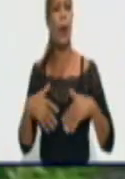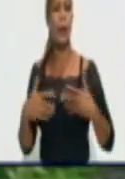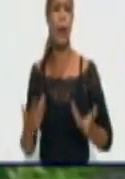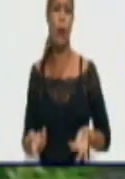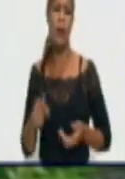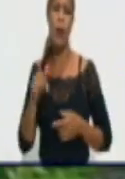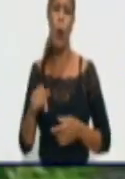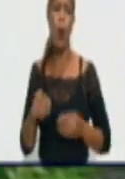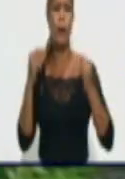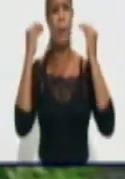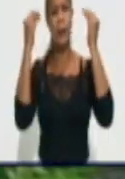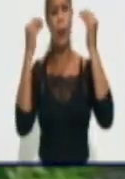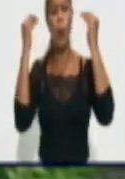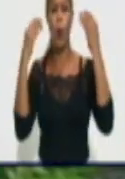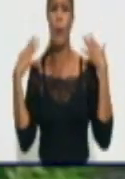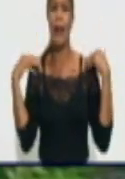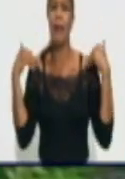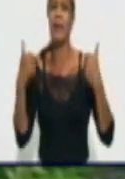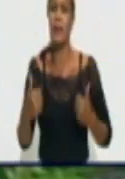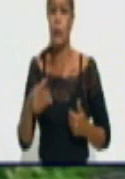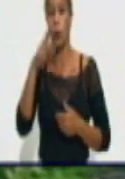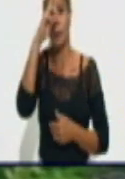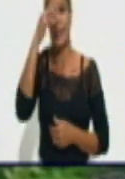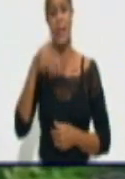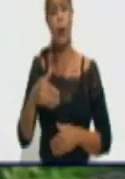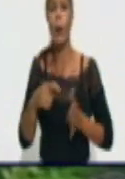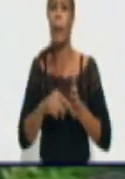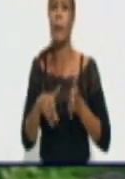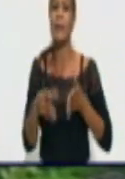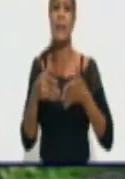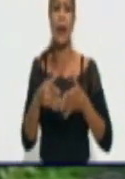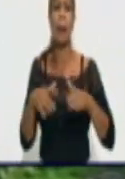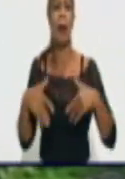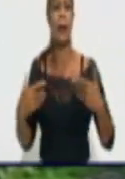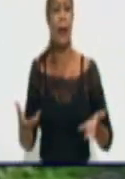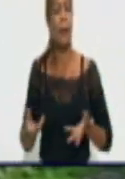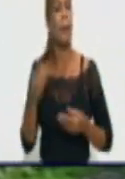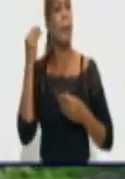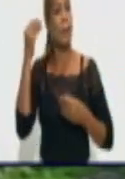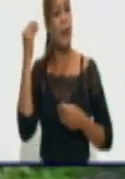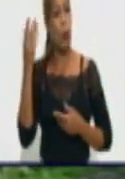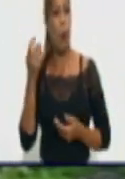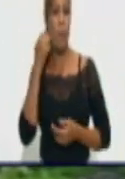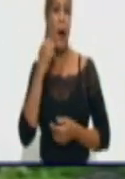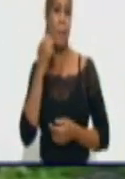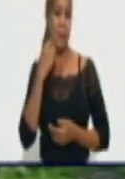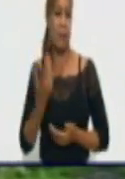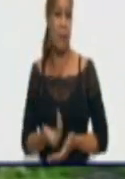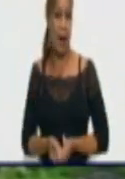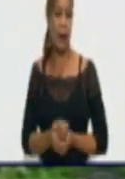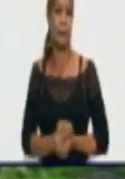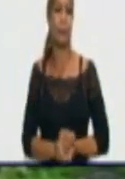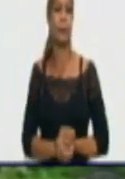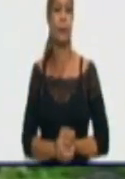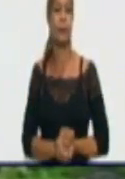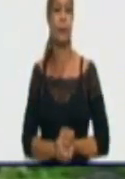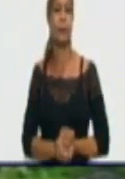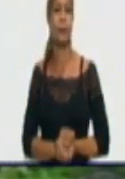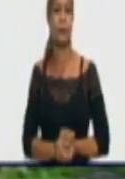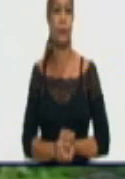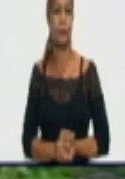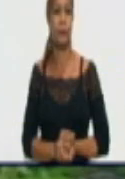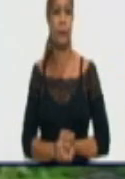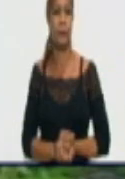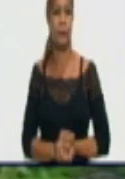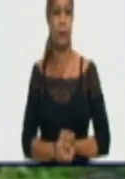más preocupa a la Dirección Provincial de Salud en Granma, teniendo en cuenta la panorámica epidemiológica que usted acaba de reseñar en el programa?